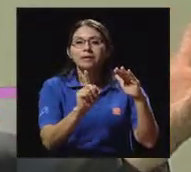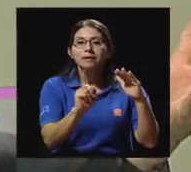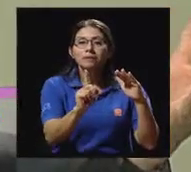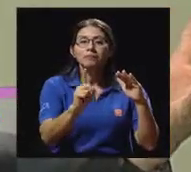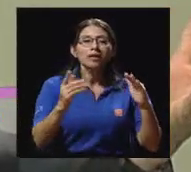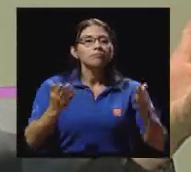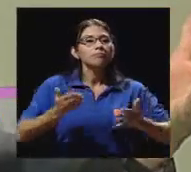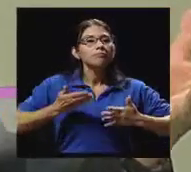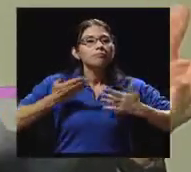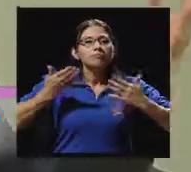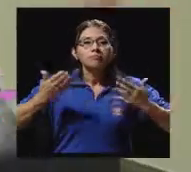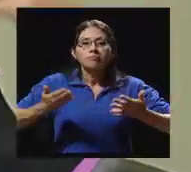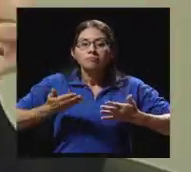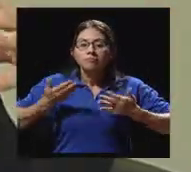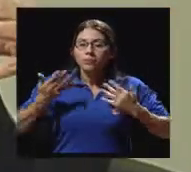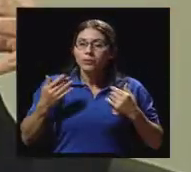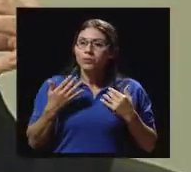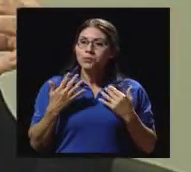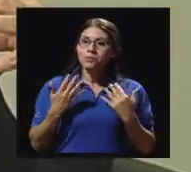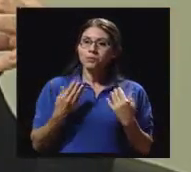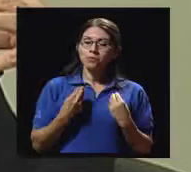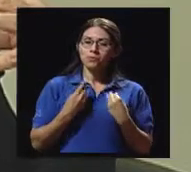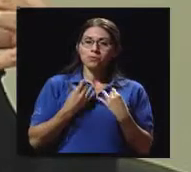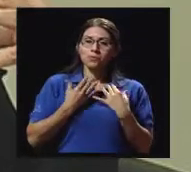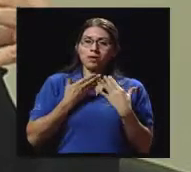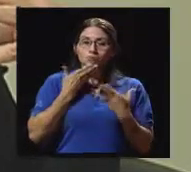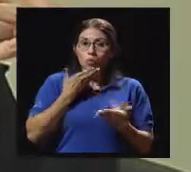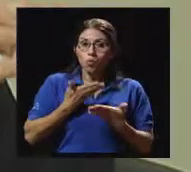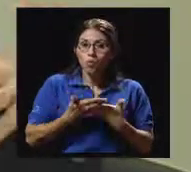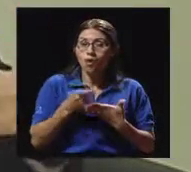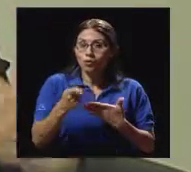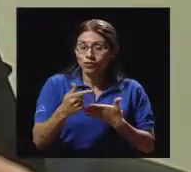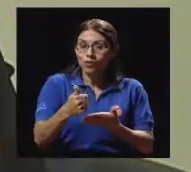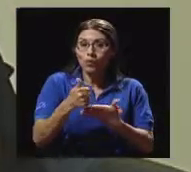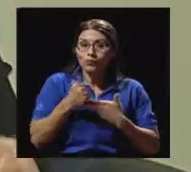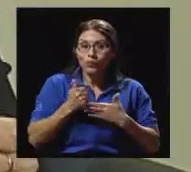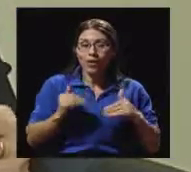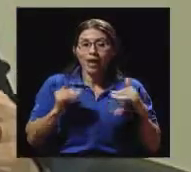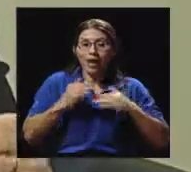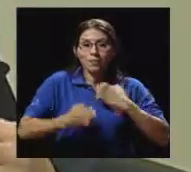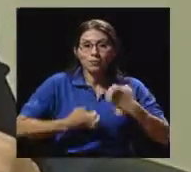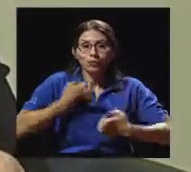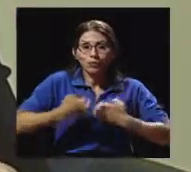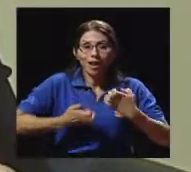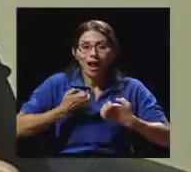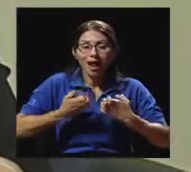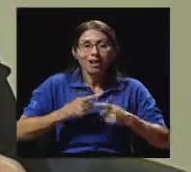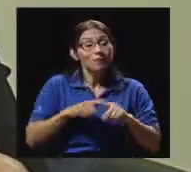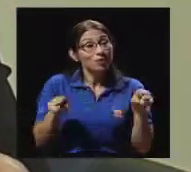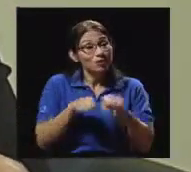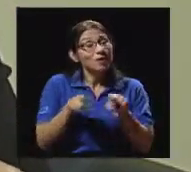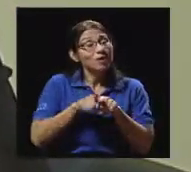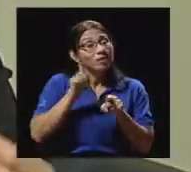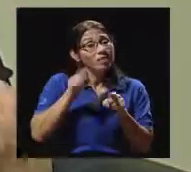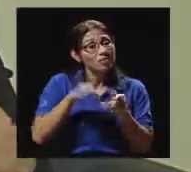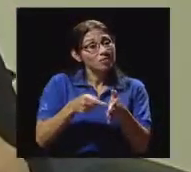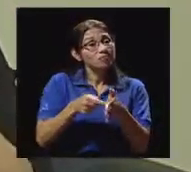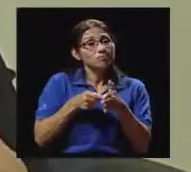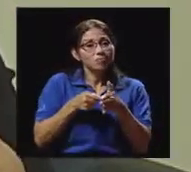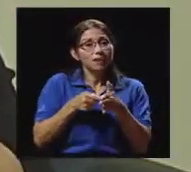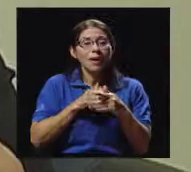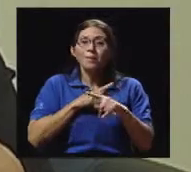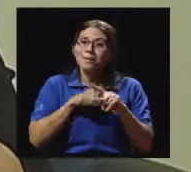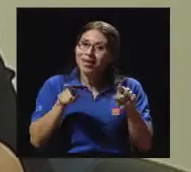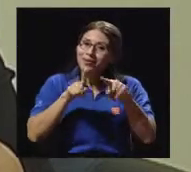muy bueno. Porque eso también nos ayuda emocionalmente. Pero también eso es un poquito de exigencia. Pero de